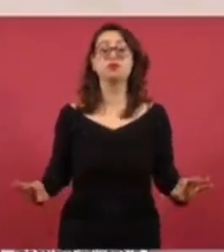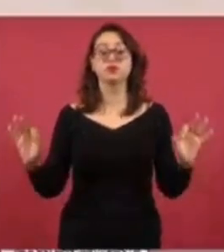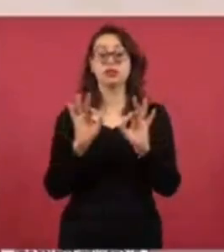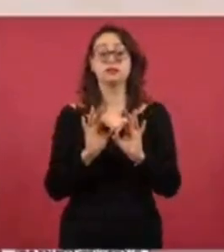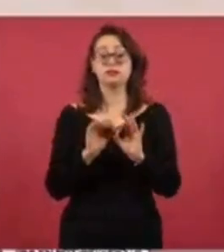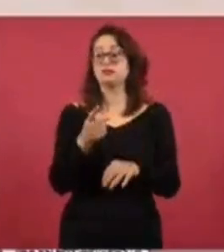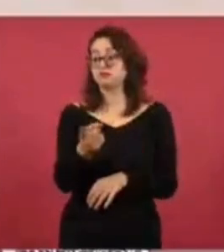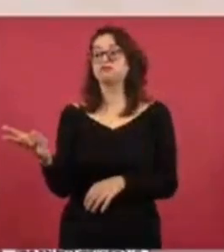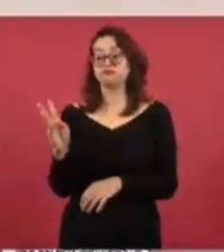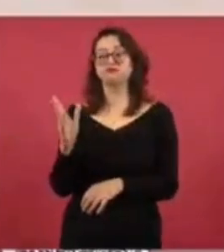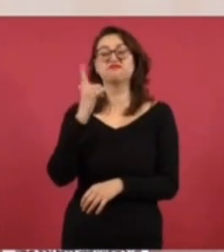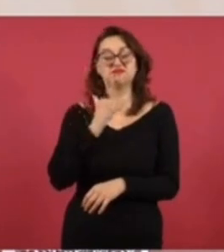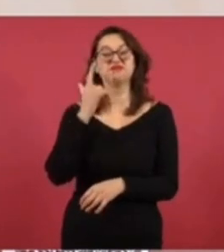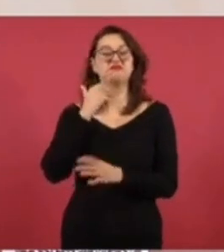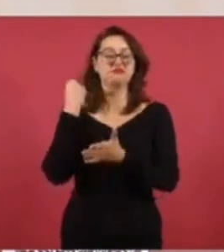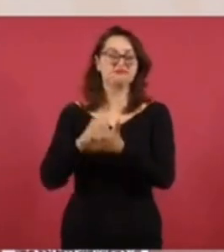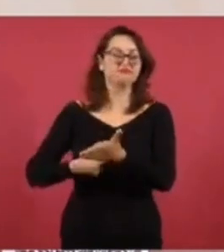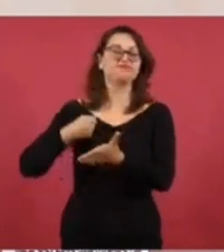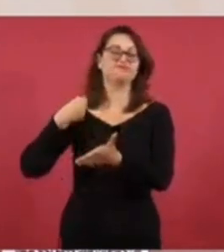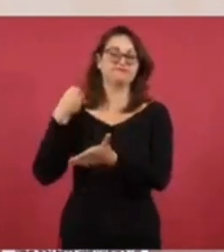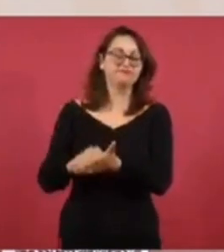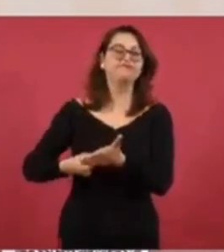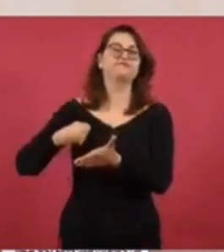lucha de todas las mujeres.